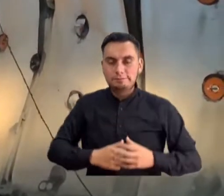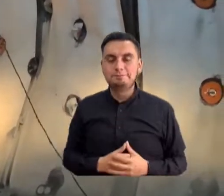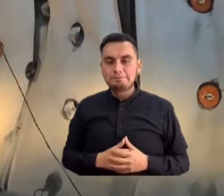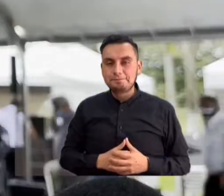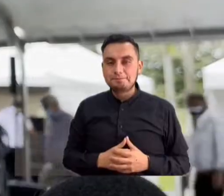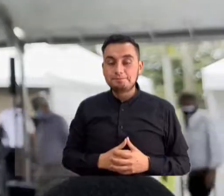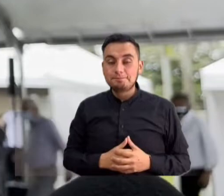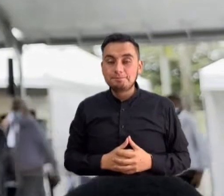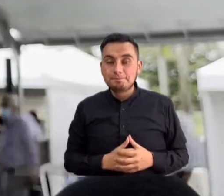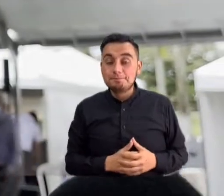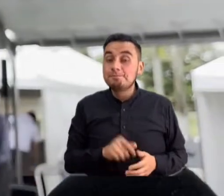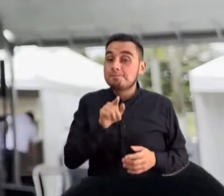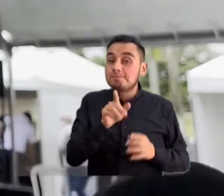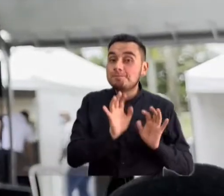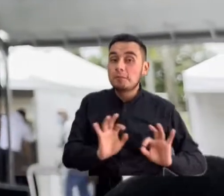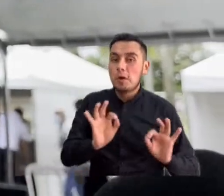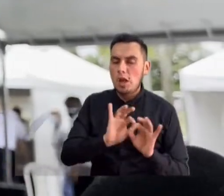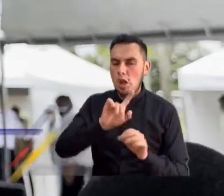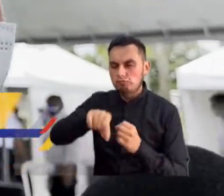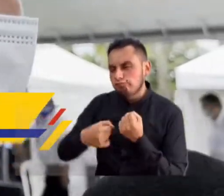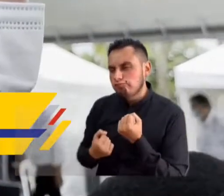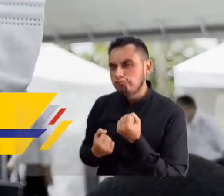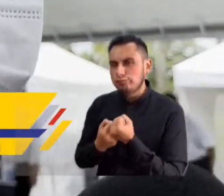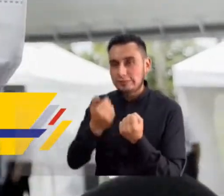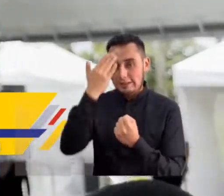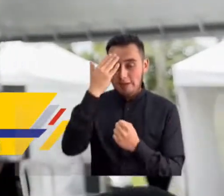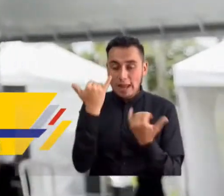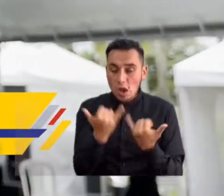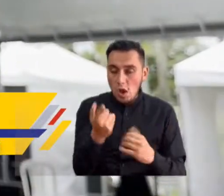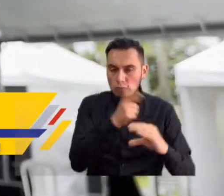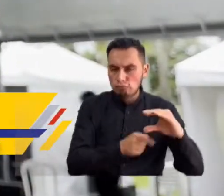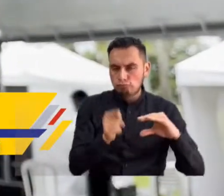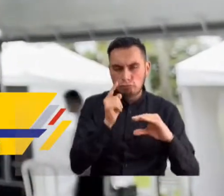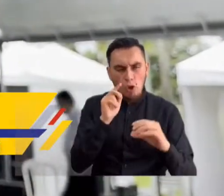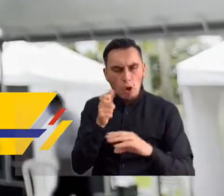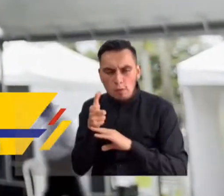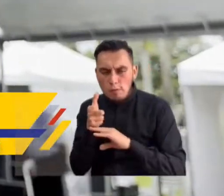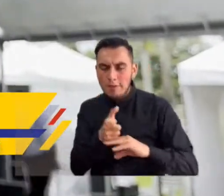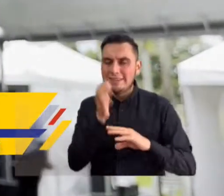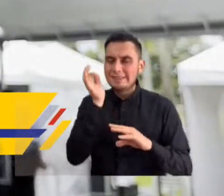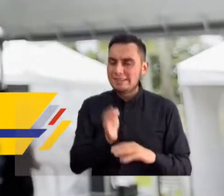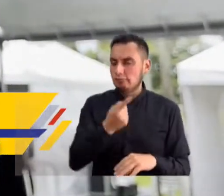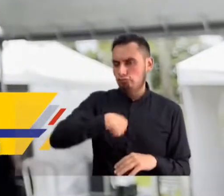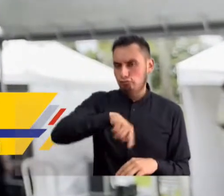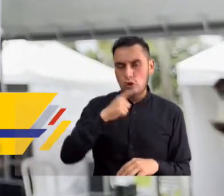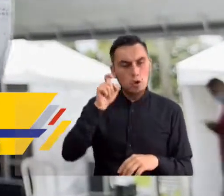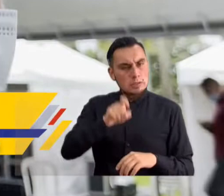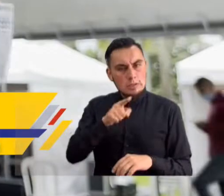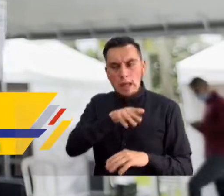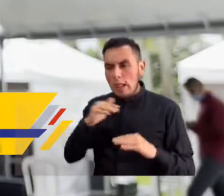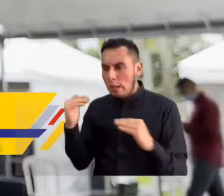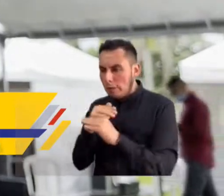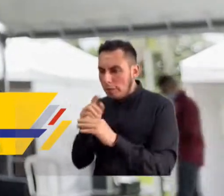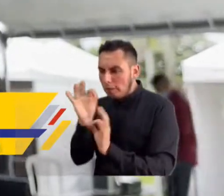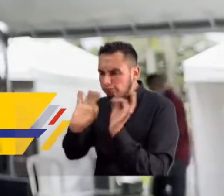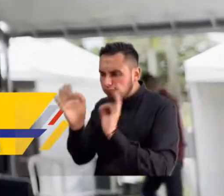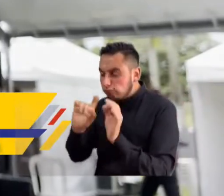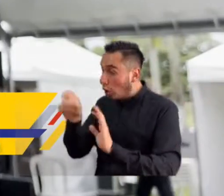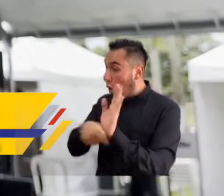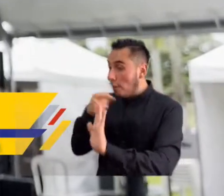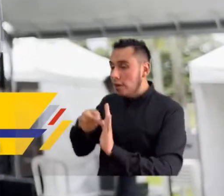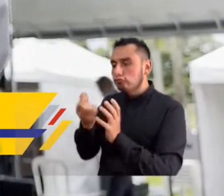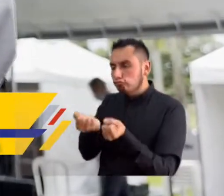la sociedad. Y en ese sentido es la lucha de esta Contraloría General porque se sigan entregando las obras,